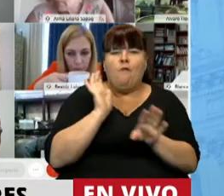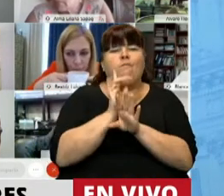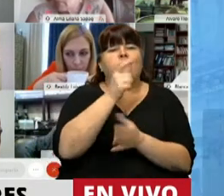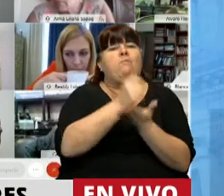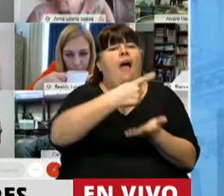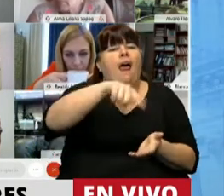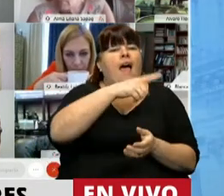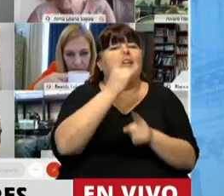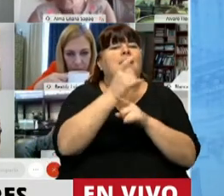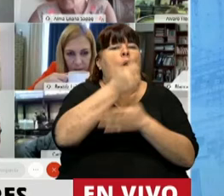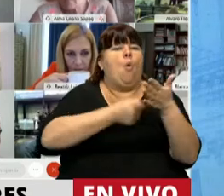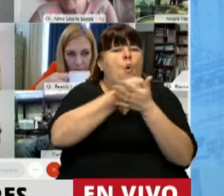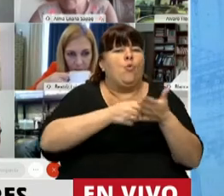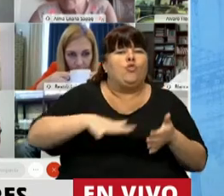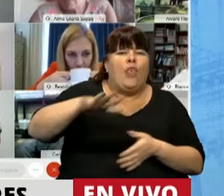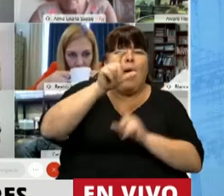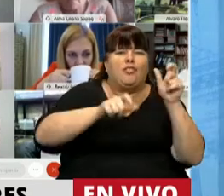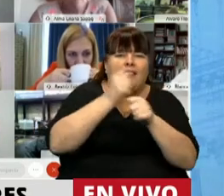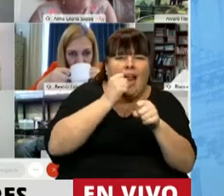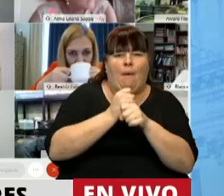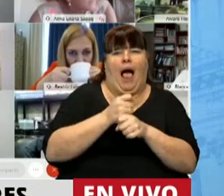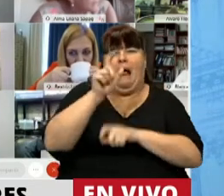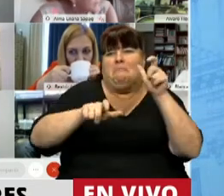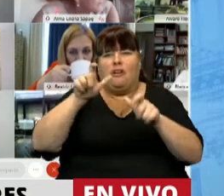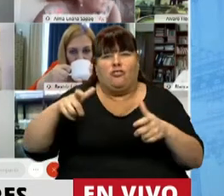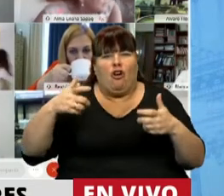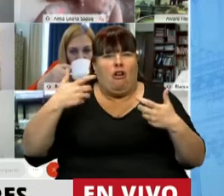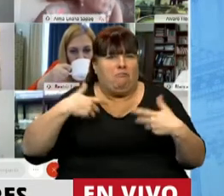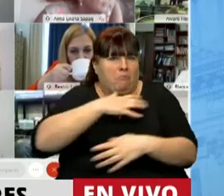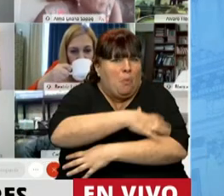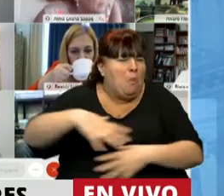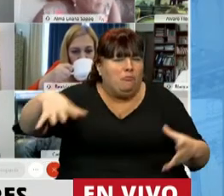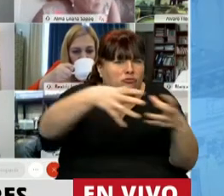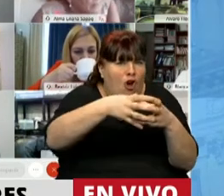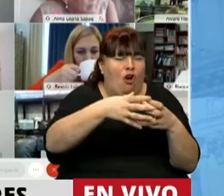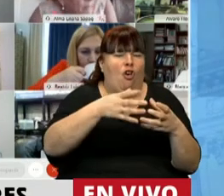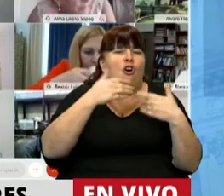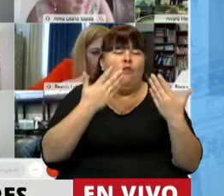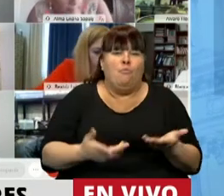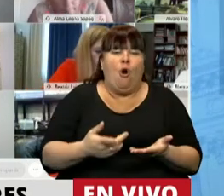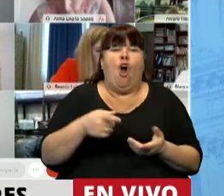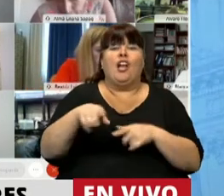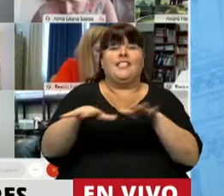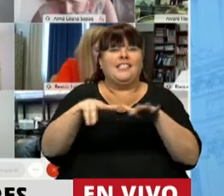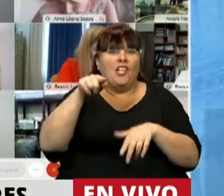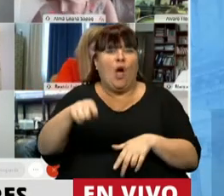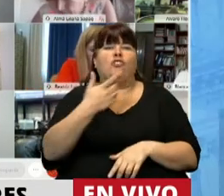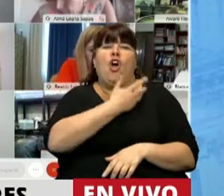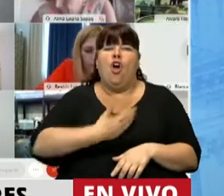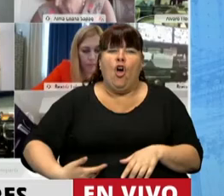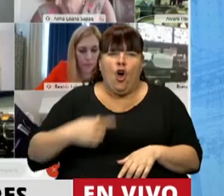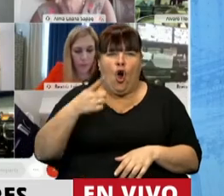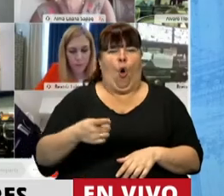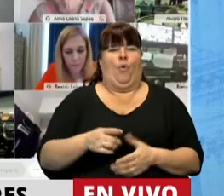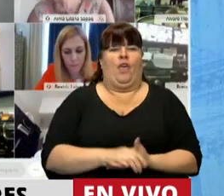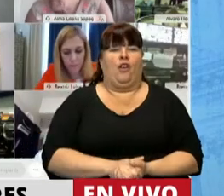con todas las luchas del pueblo trabajador, de los sectores populares, y por eso, frente a una situación donde el gobierno